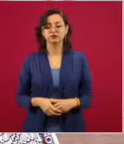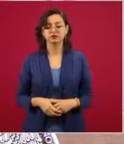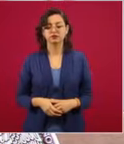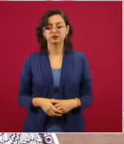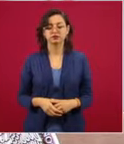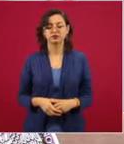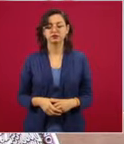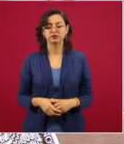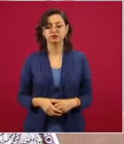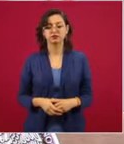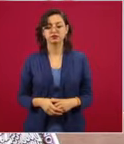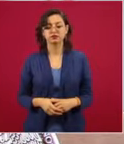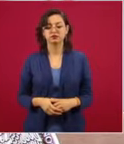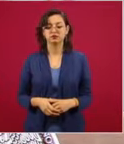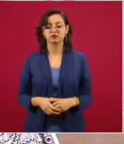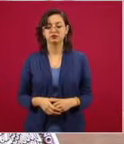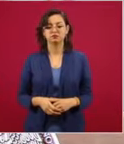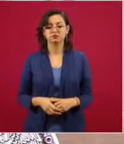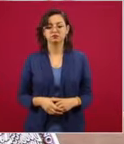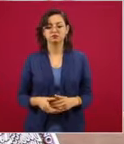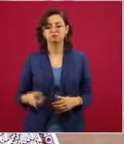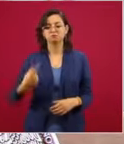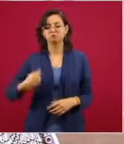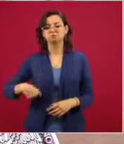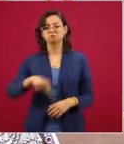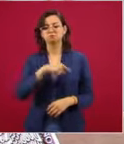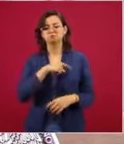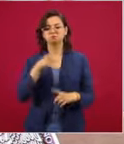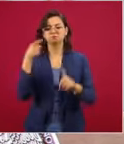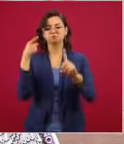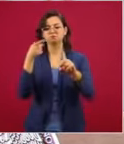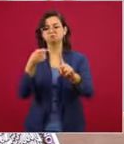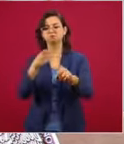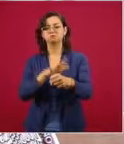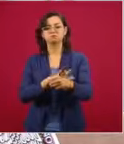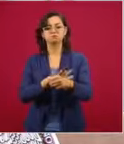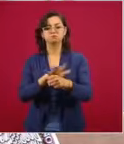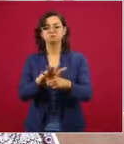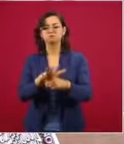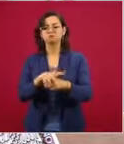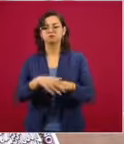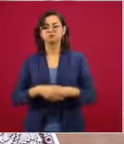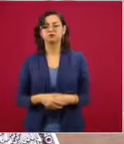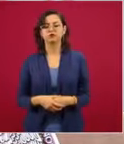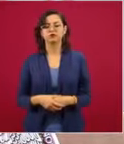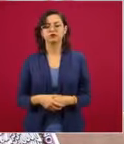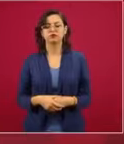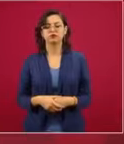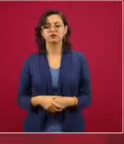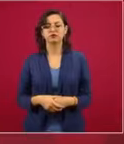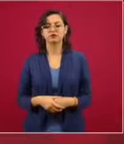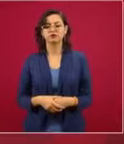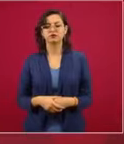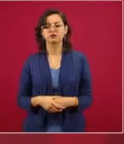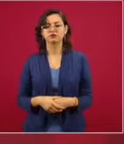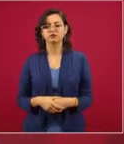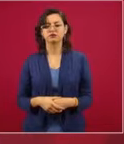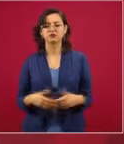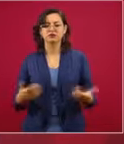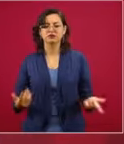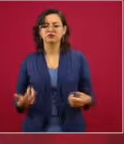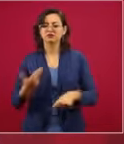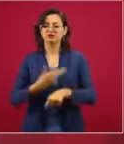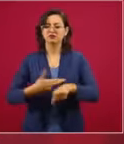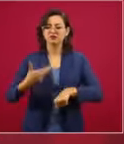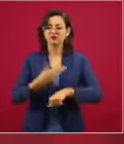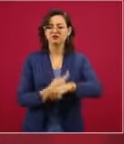estamos buscando? Que ya no haya tanta intermediación,